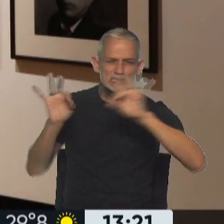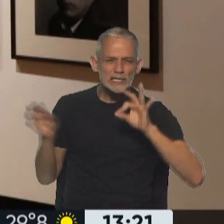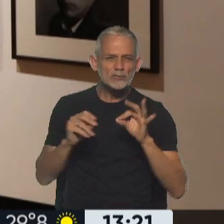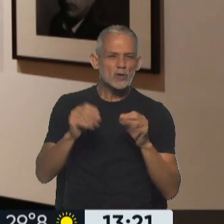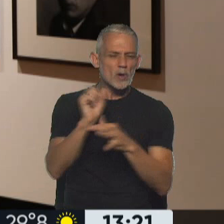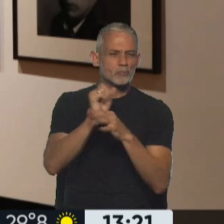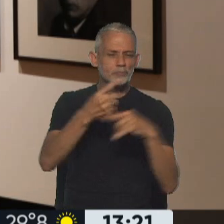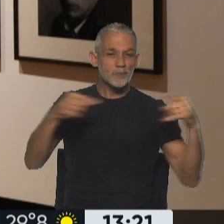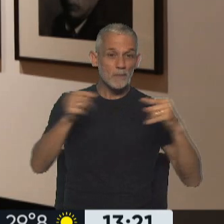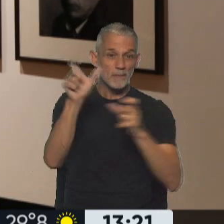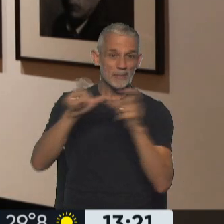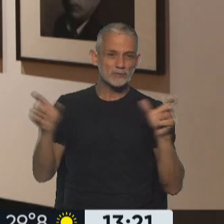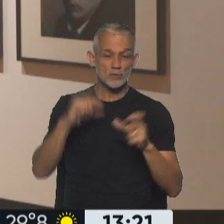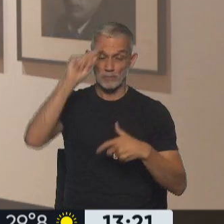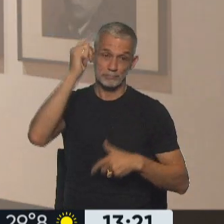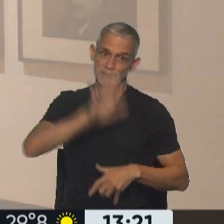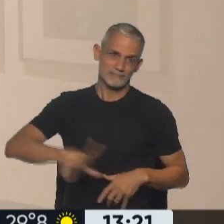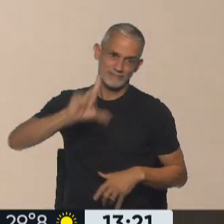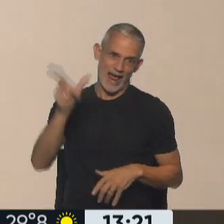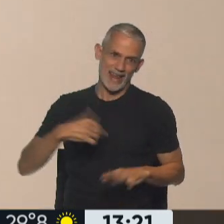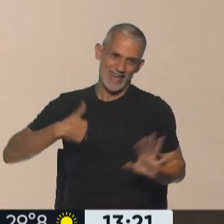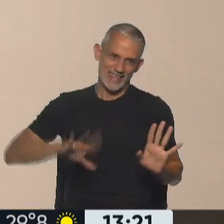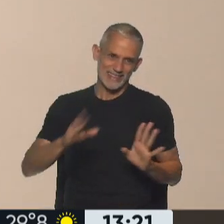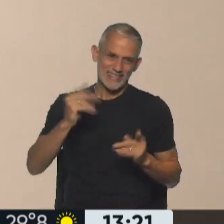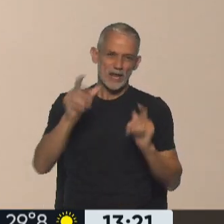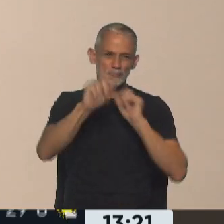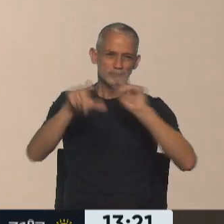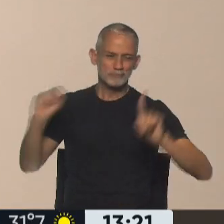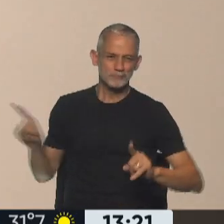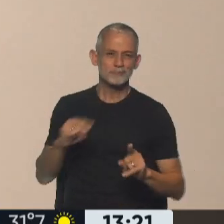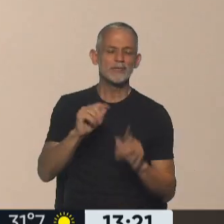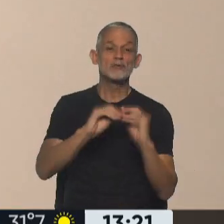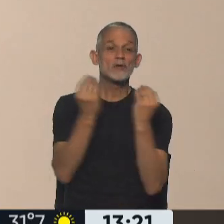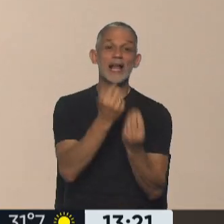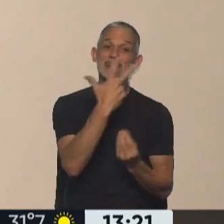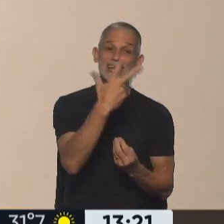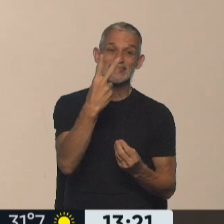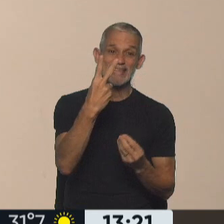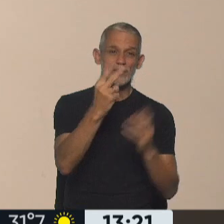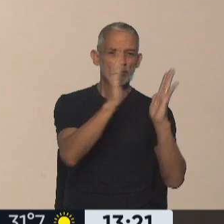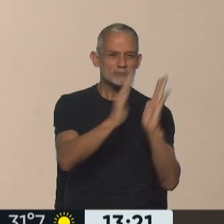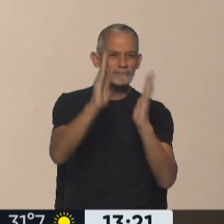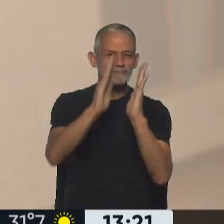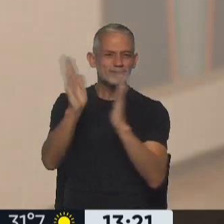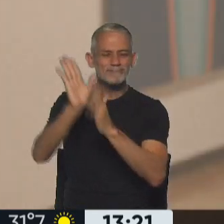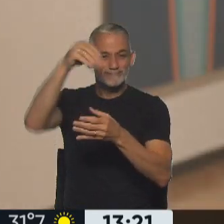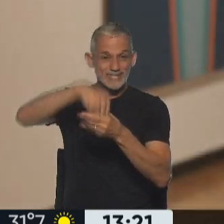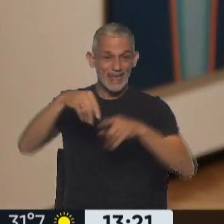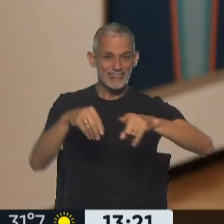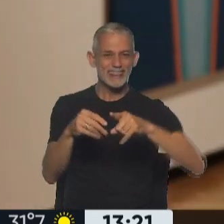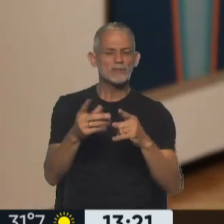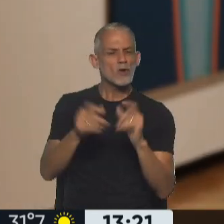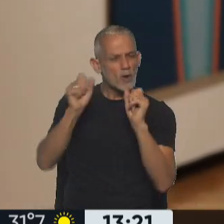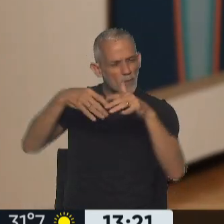artistas y con un carácter federal, con todas estas obras que como decía son 32 que van a pasar a ser parte del